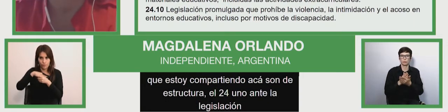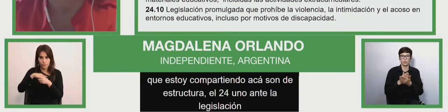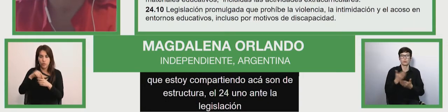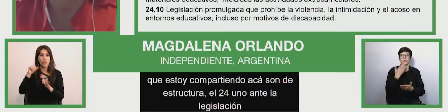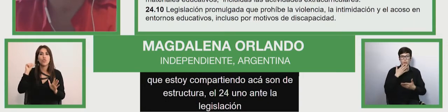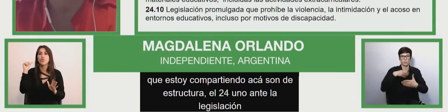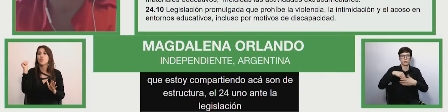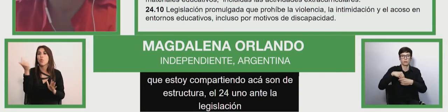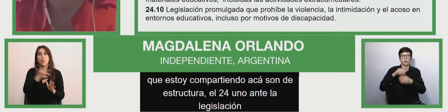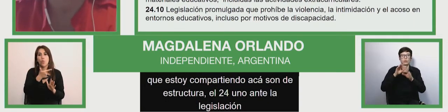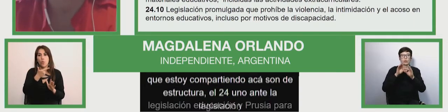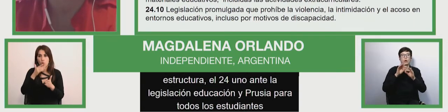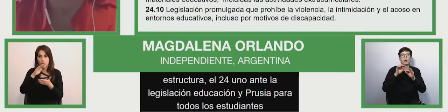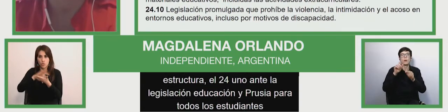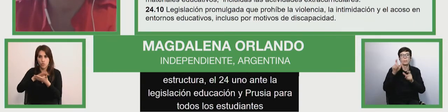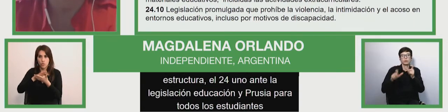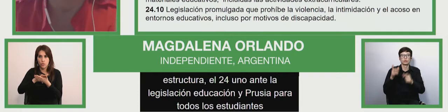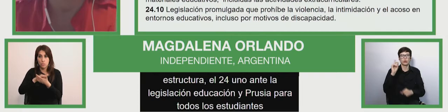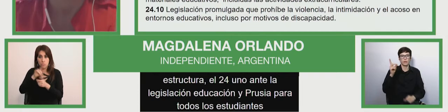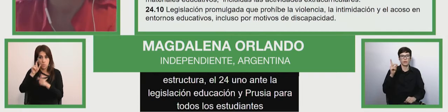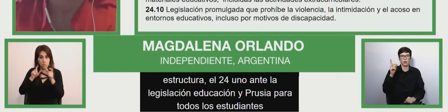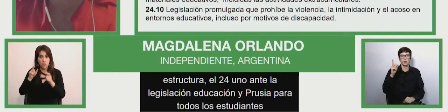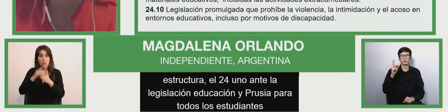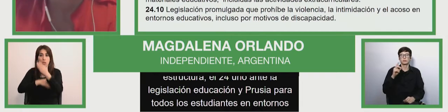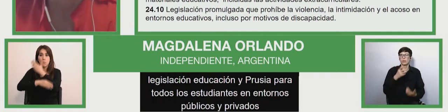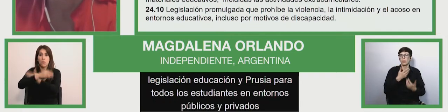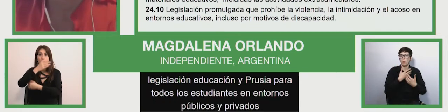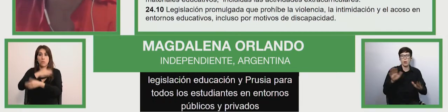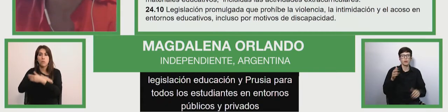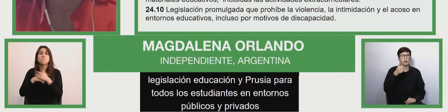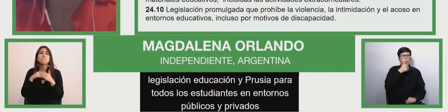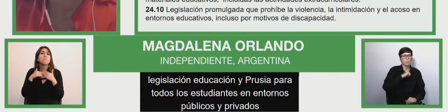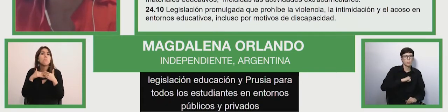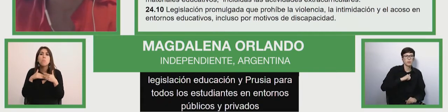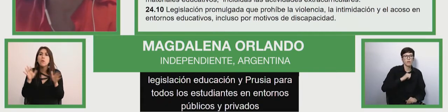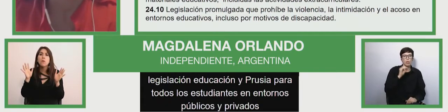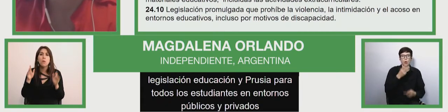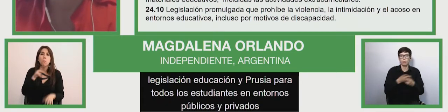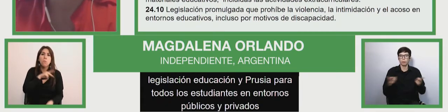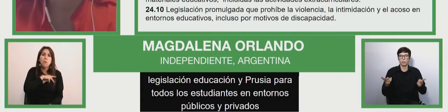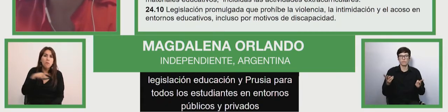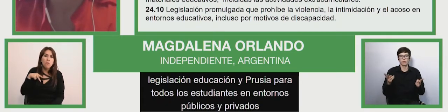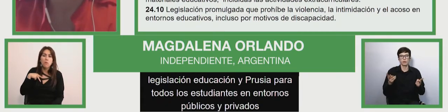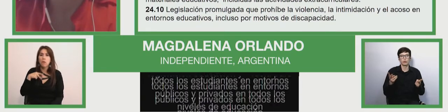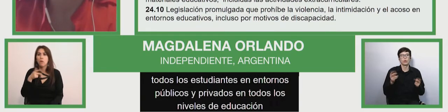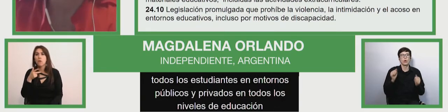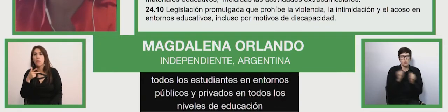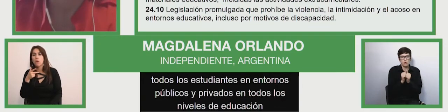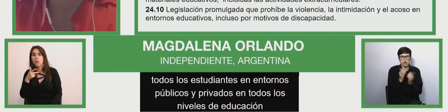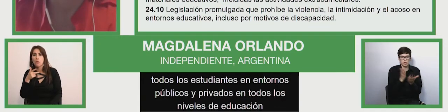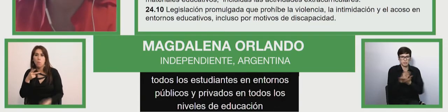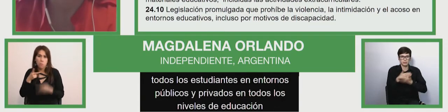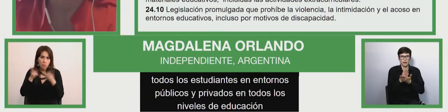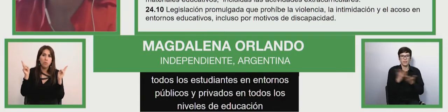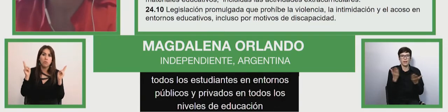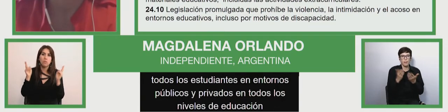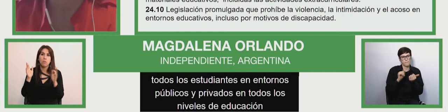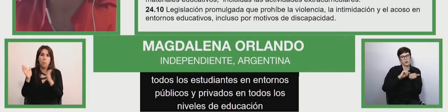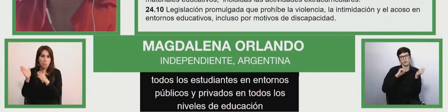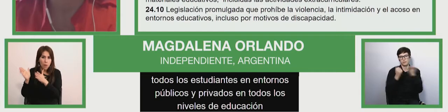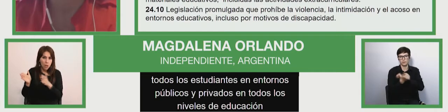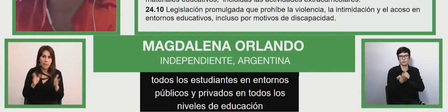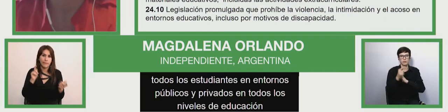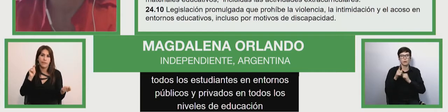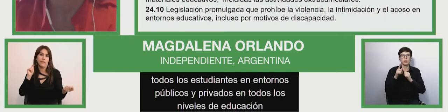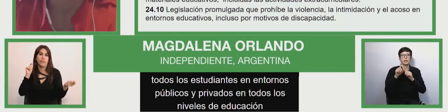públicos y privados en todos los niveles de educación. Estrategia, plan con plazos y cobertura claro para la transición a un sistema de educación